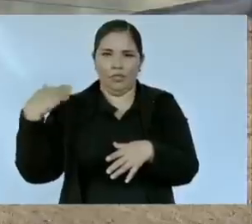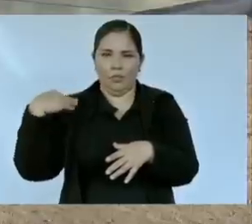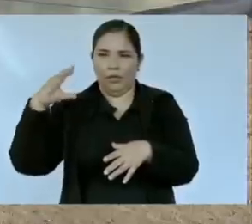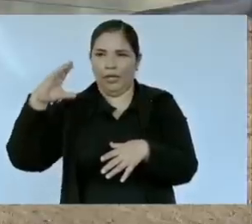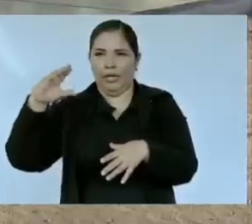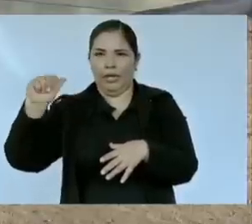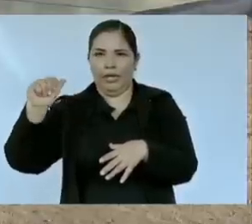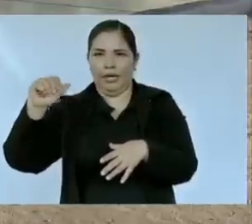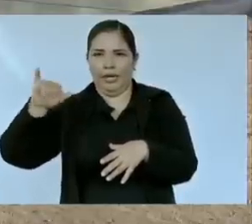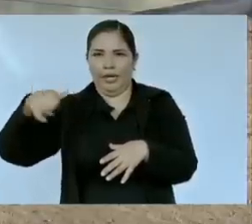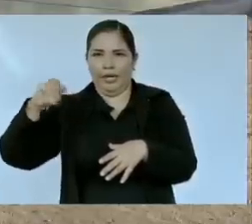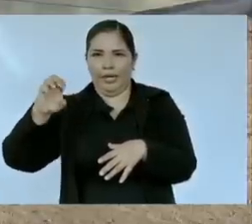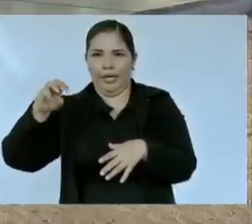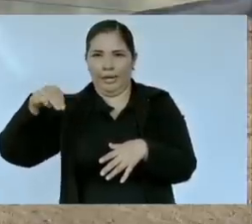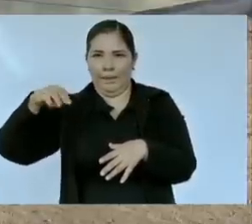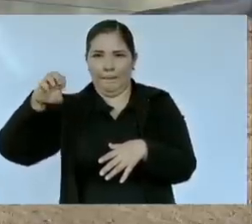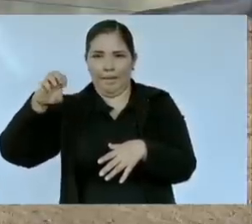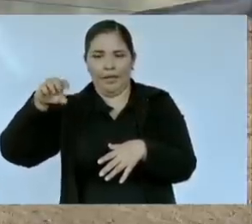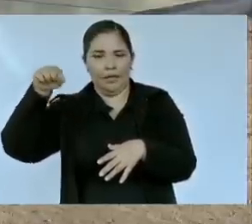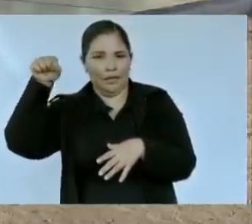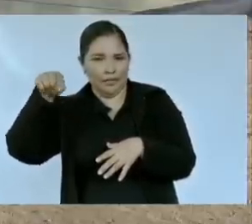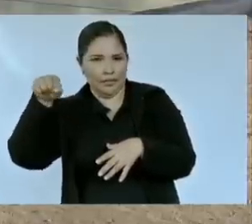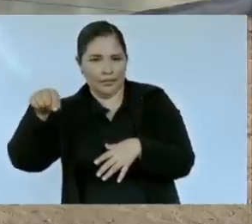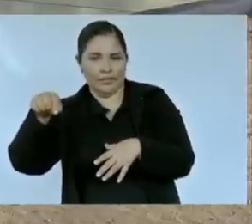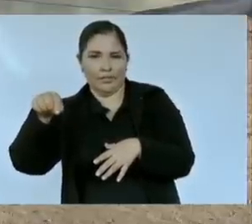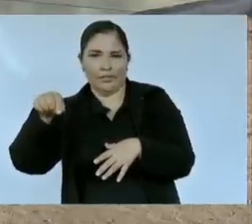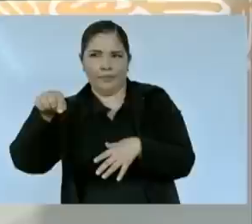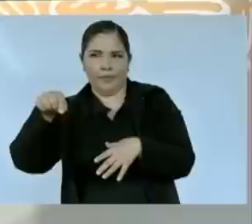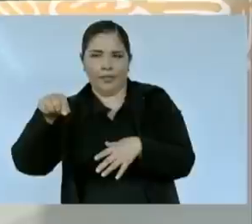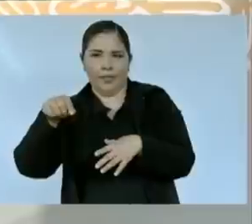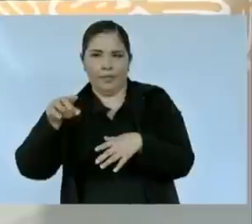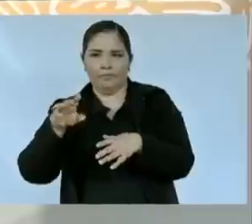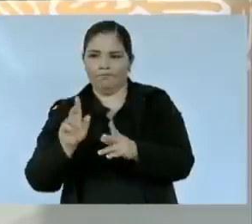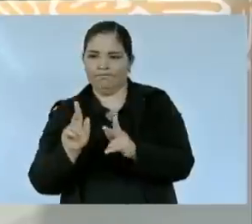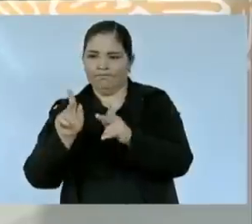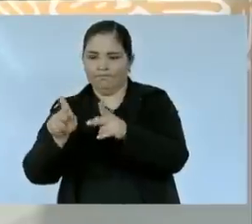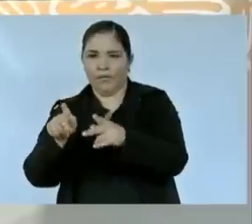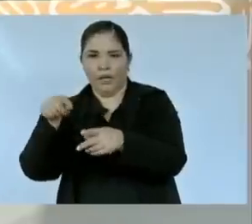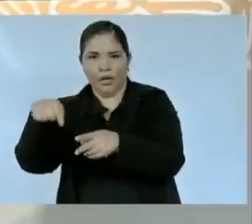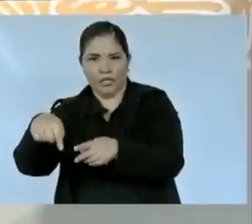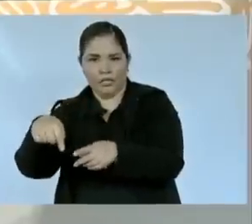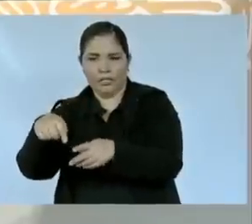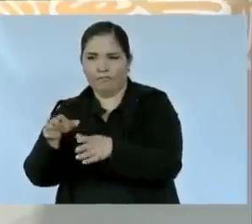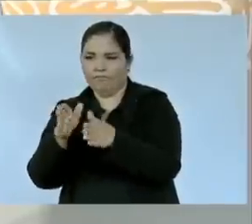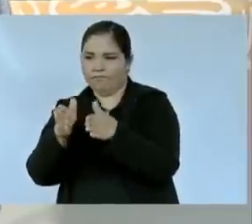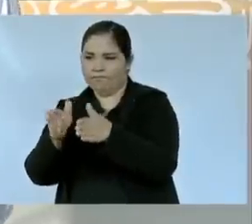hay tumbas de